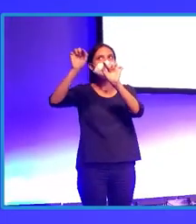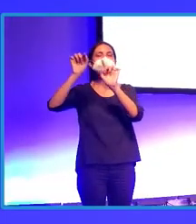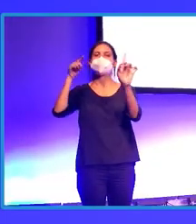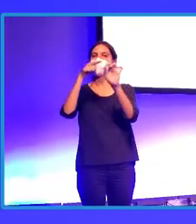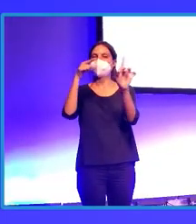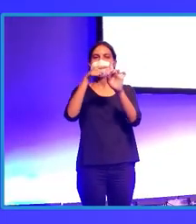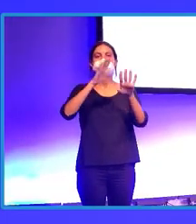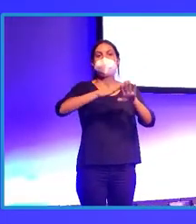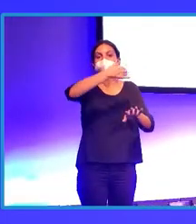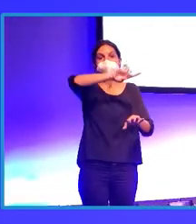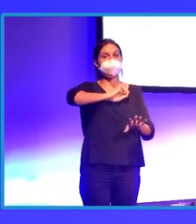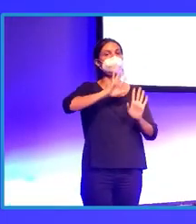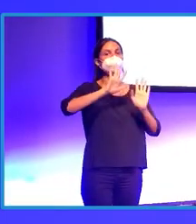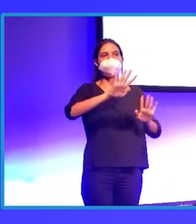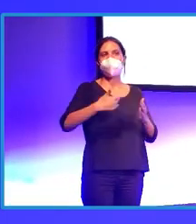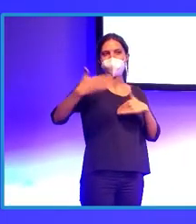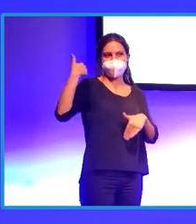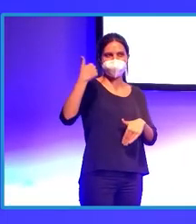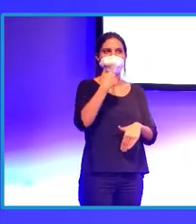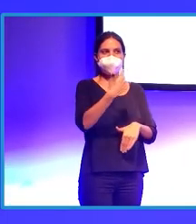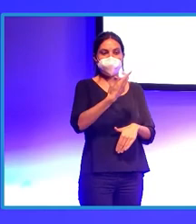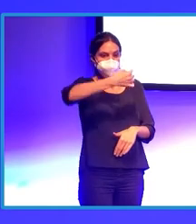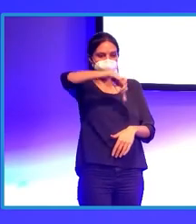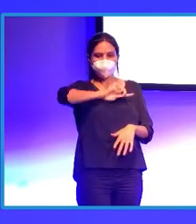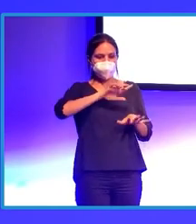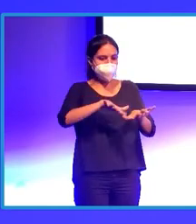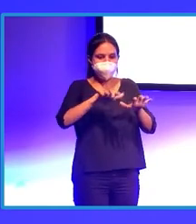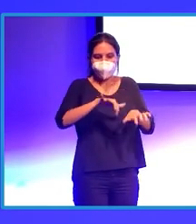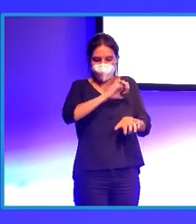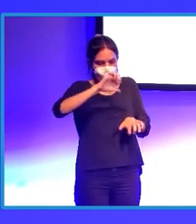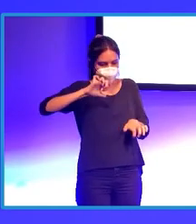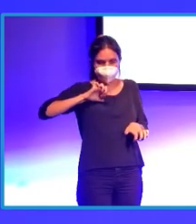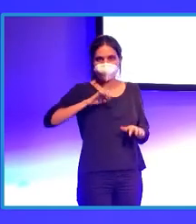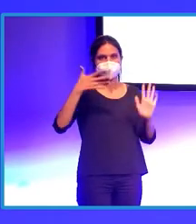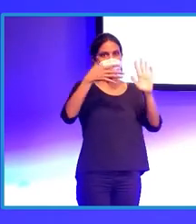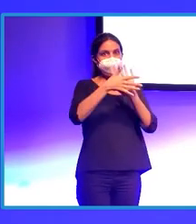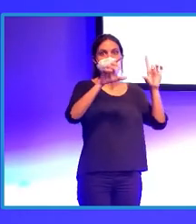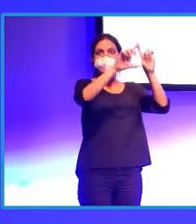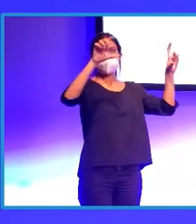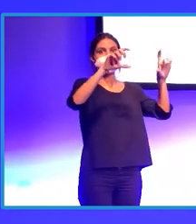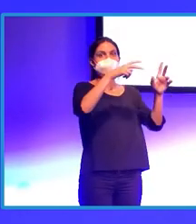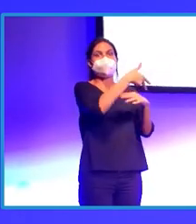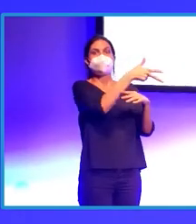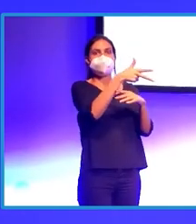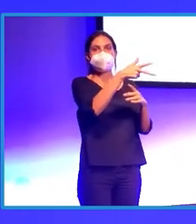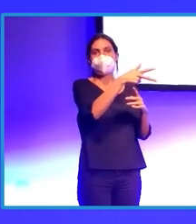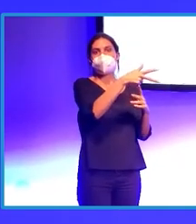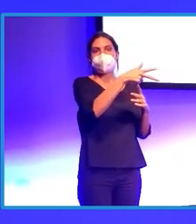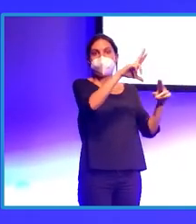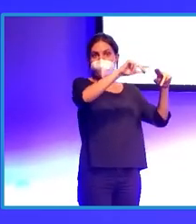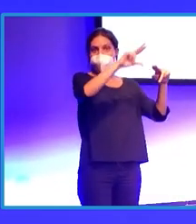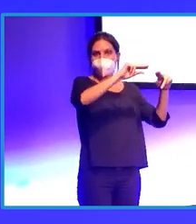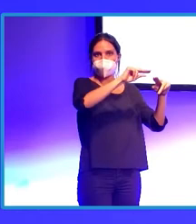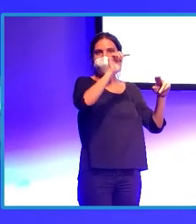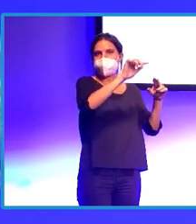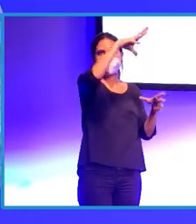hemos sido autodidactas. Videoreport Canarias tiene un equipo humano con mucho talento, mucho talento. Y ya no solo